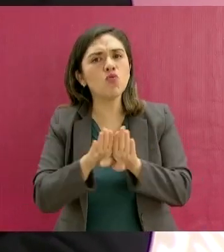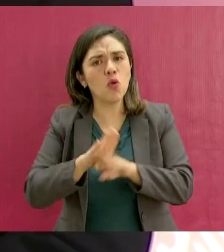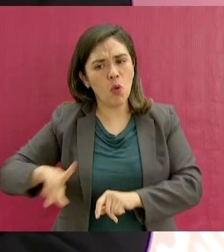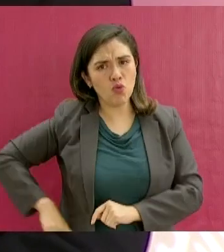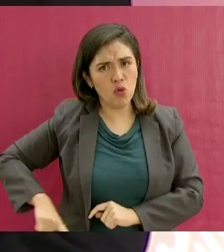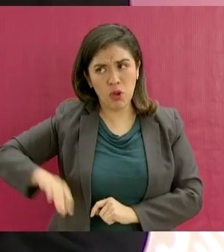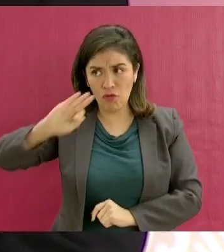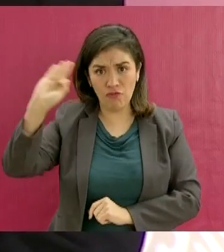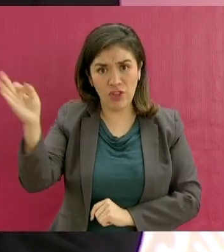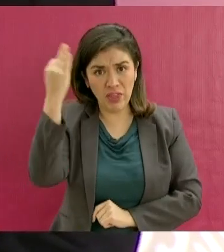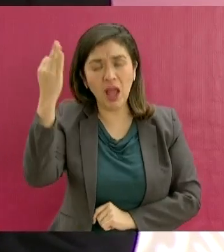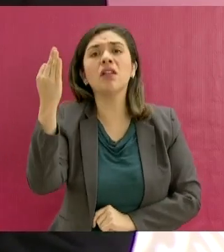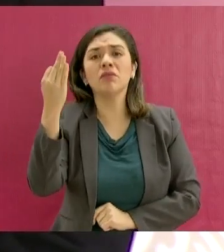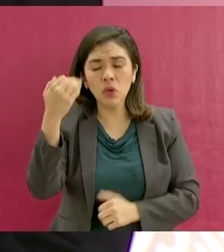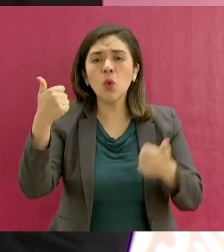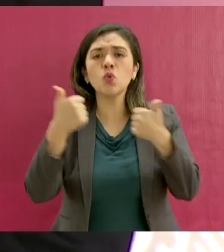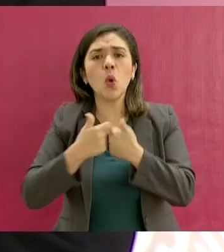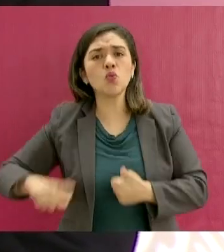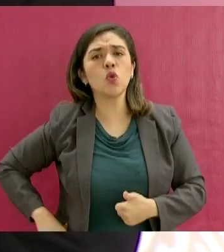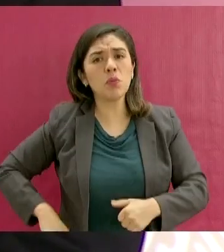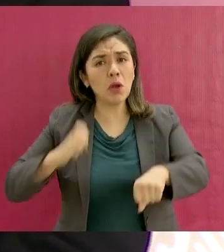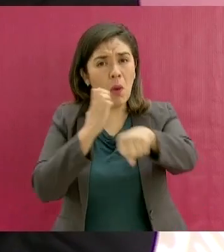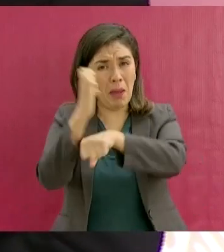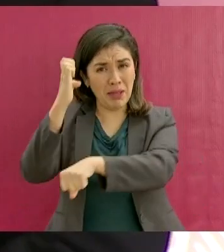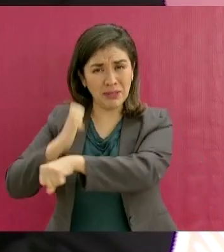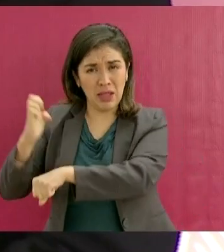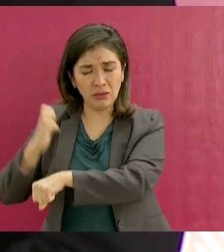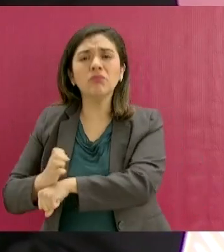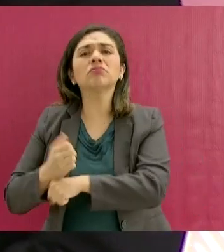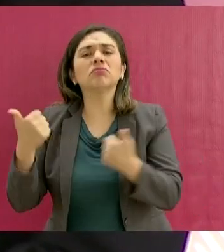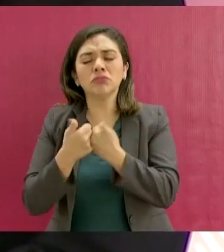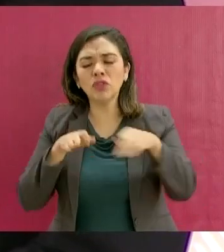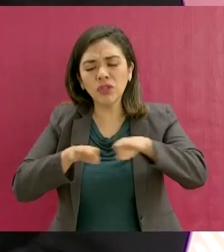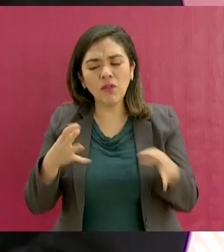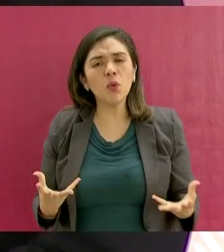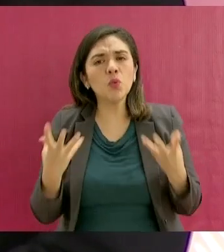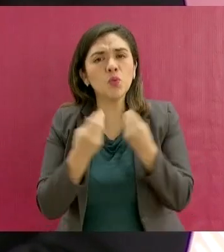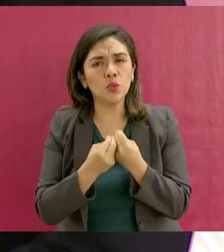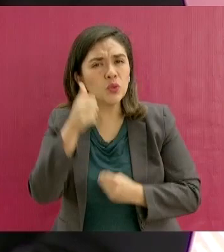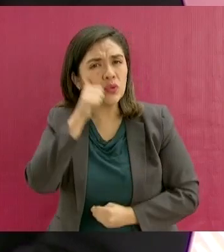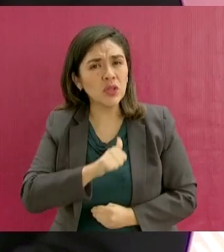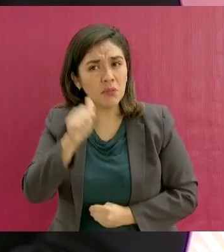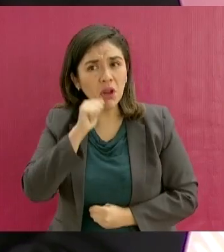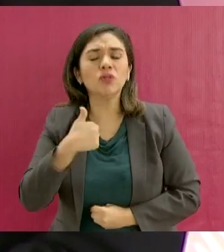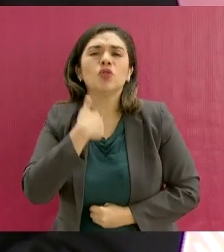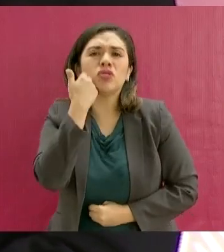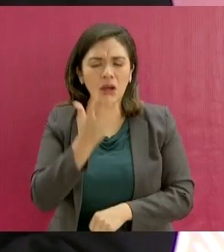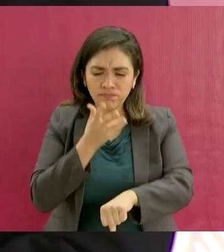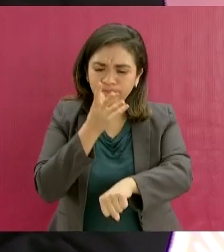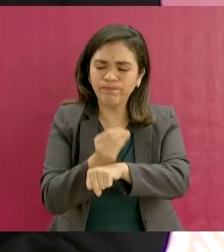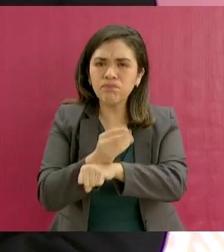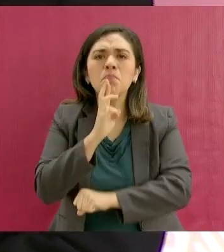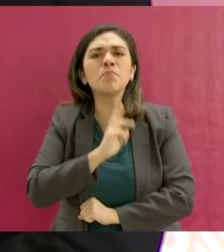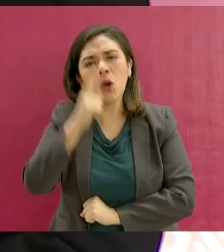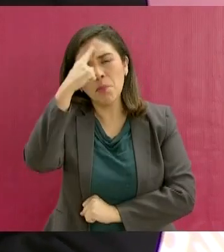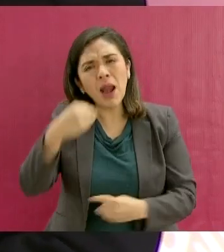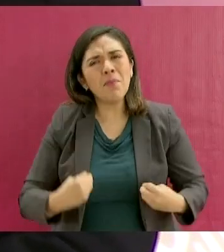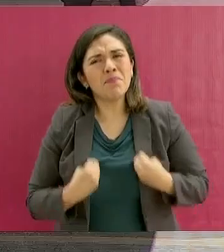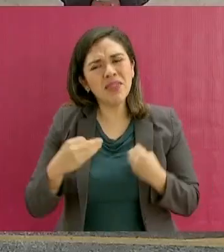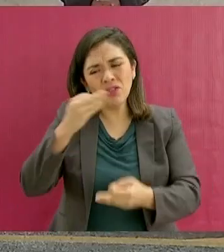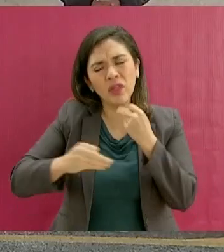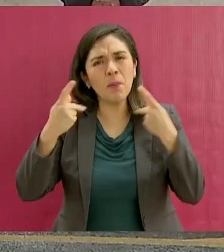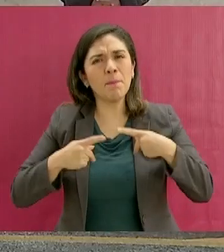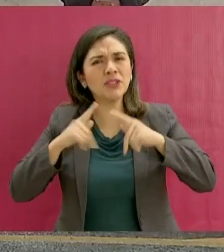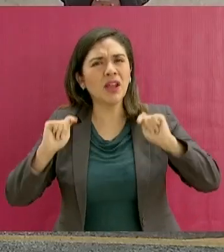gobierno federal y el gobierno estatal trabajamos juntos. Queremos mejorar la vida de los tlaxcaltecas